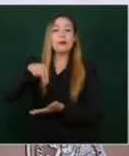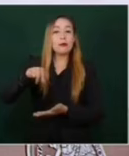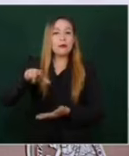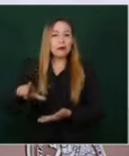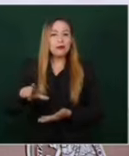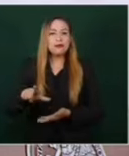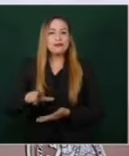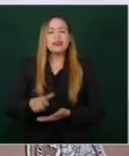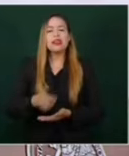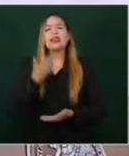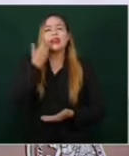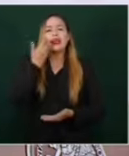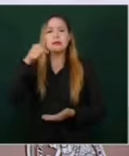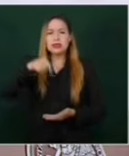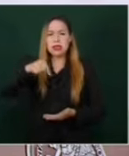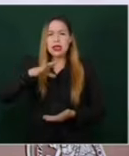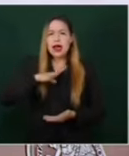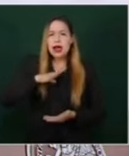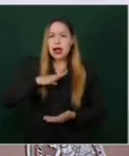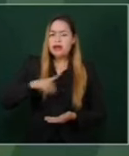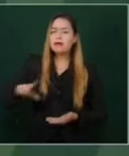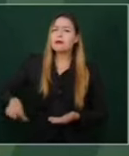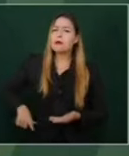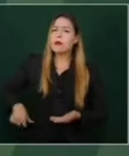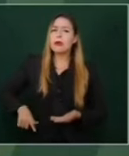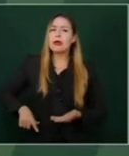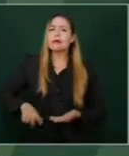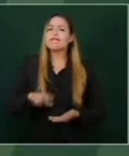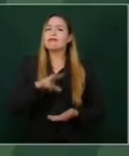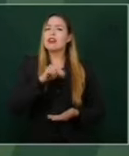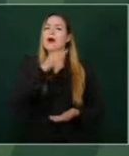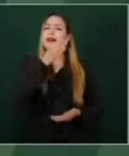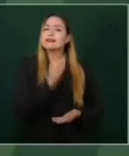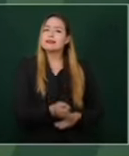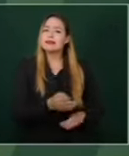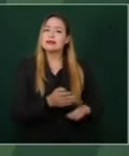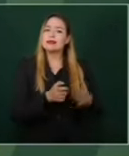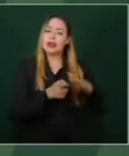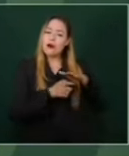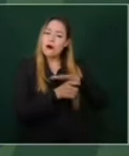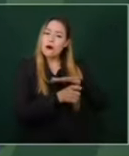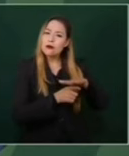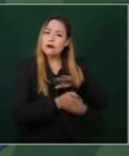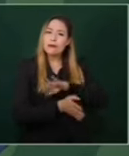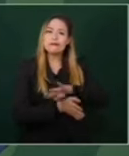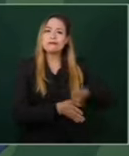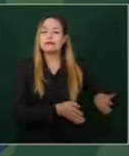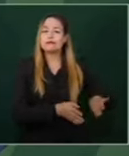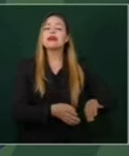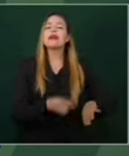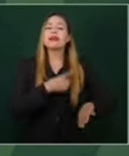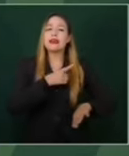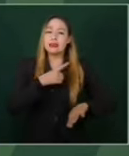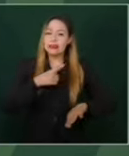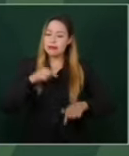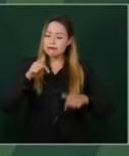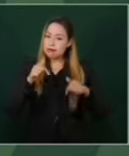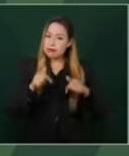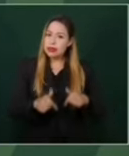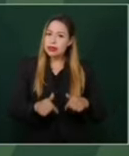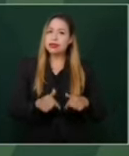incorruptible y eso nos va a generar tener la movilidad que siempre debió tener Nuevo León.